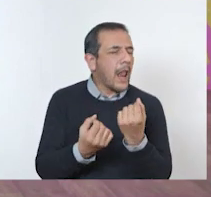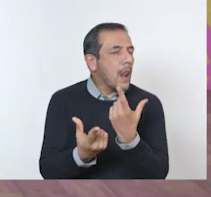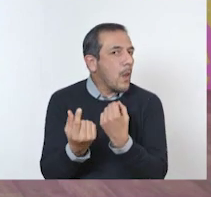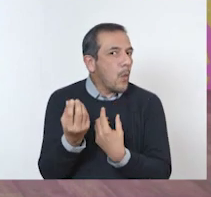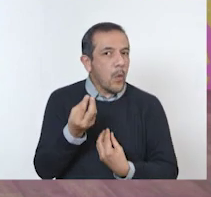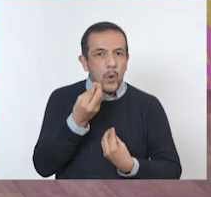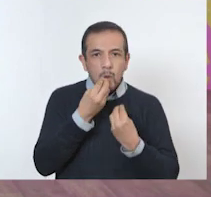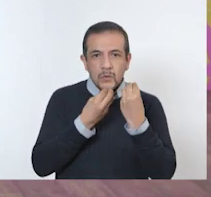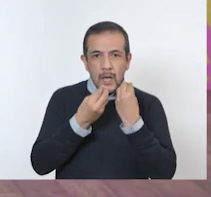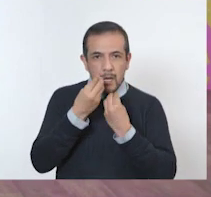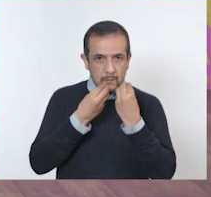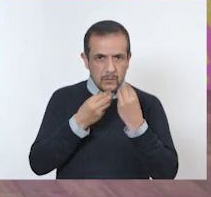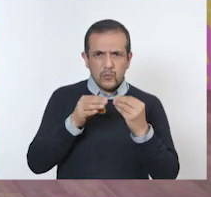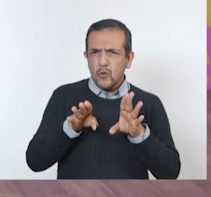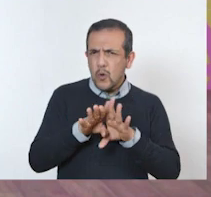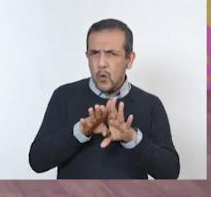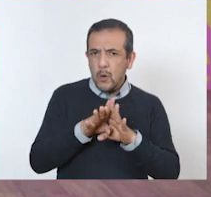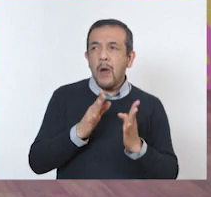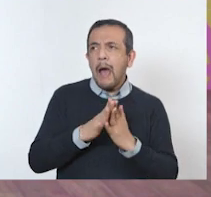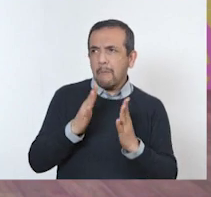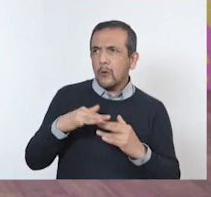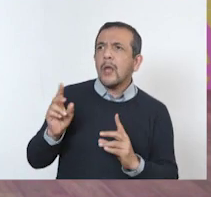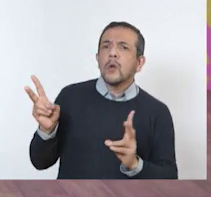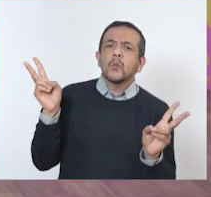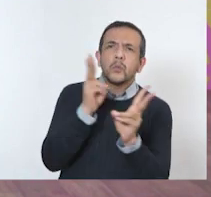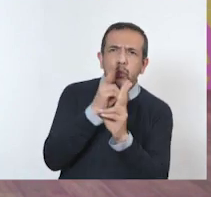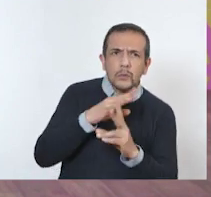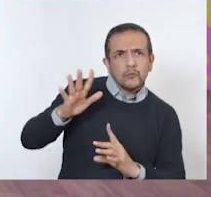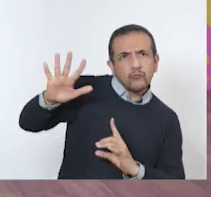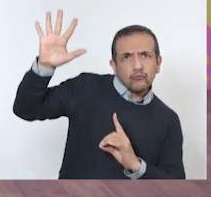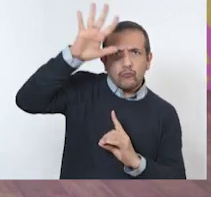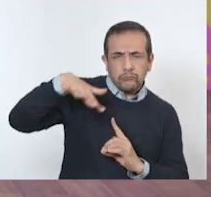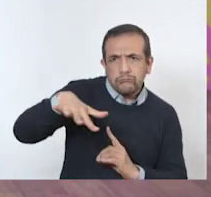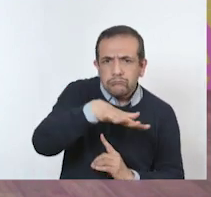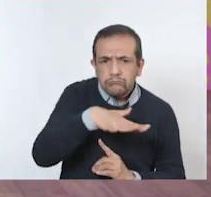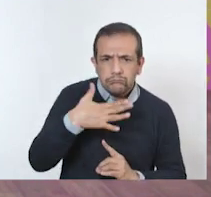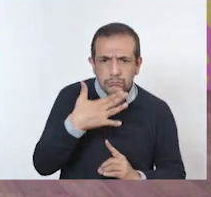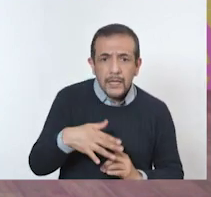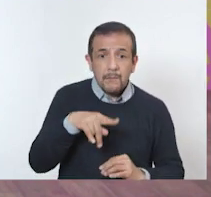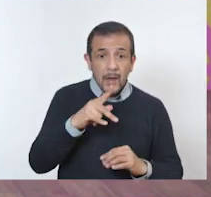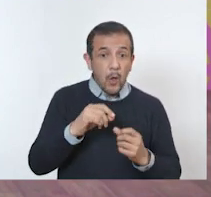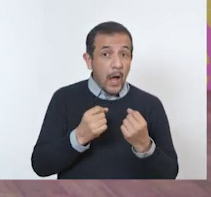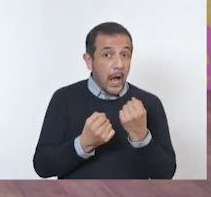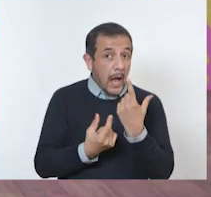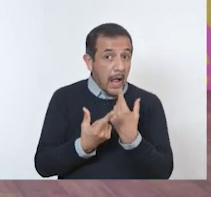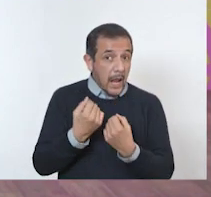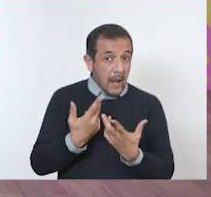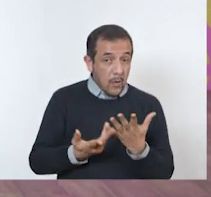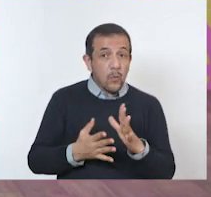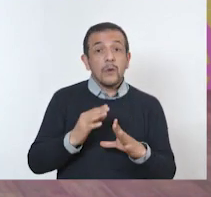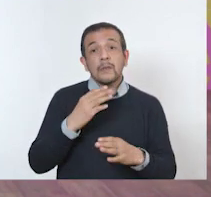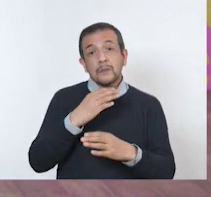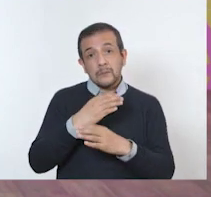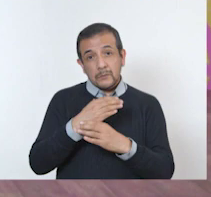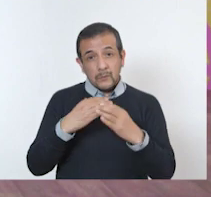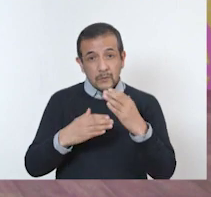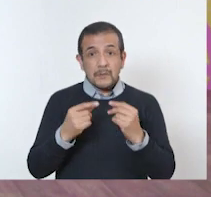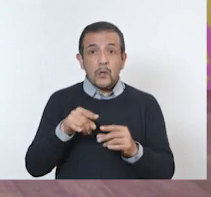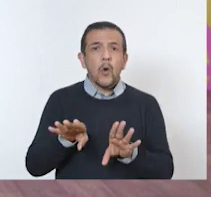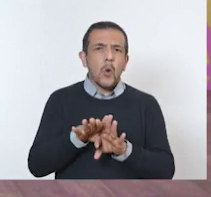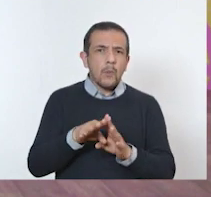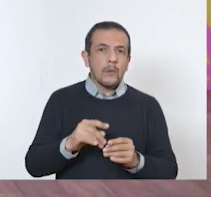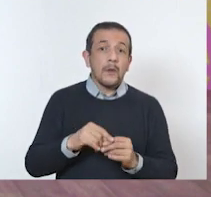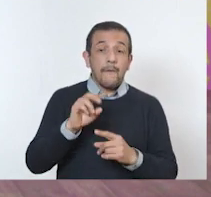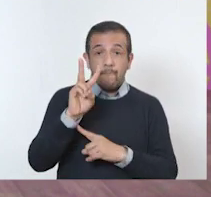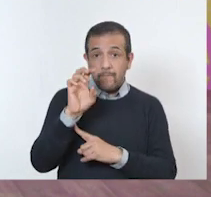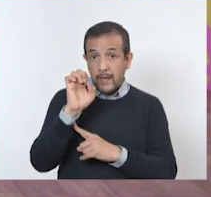elementos, los virus a veces nos llegan del medio ambiente, nos llegan de diferentes formas, pero hay otros temas que se llaman los vectores de transmisión. ¿Qué son?